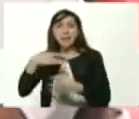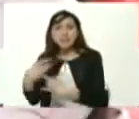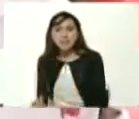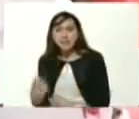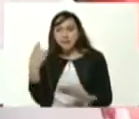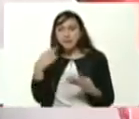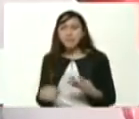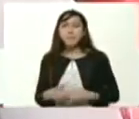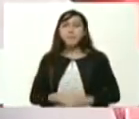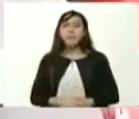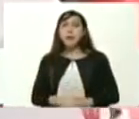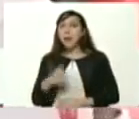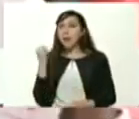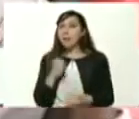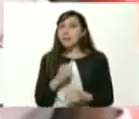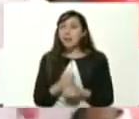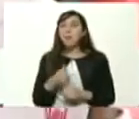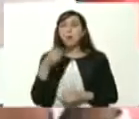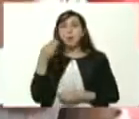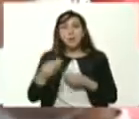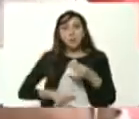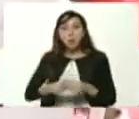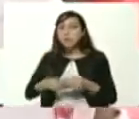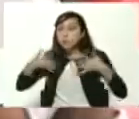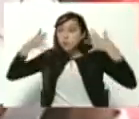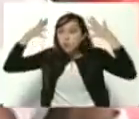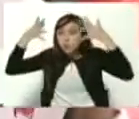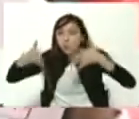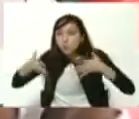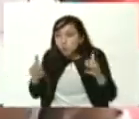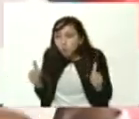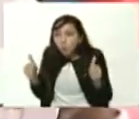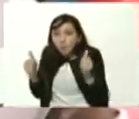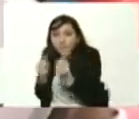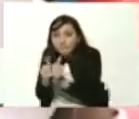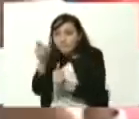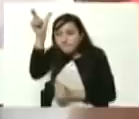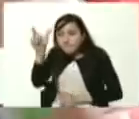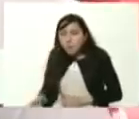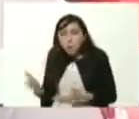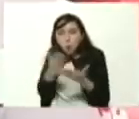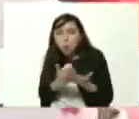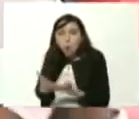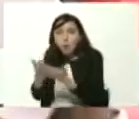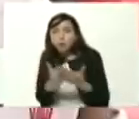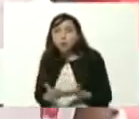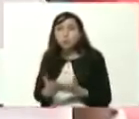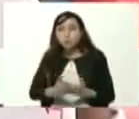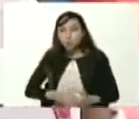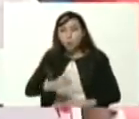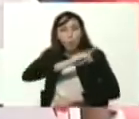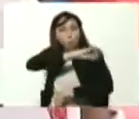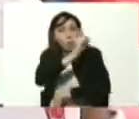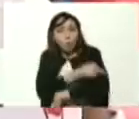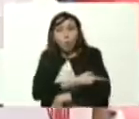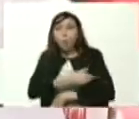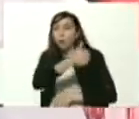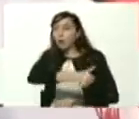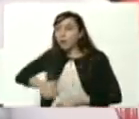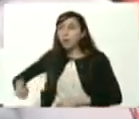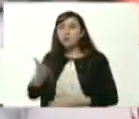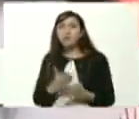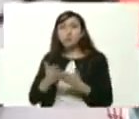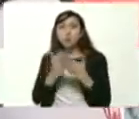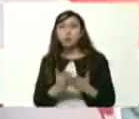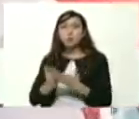priorizadas ese es el trabajo presidente orientar acompañar ayudar y fortalecer a toda nuestra juventud y a todos nuestros estudiantes